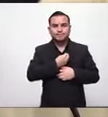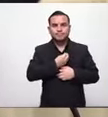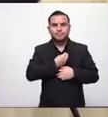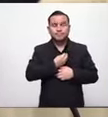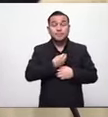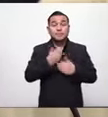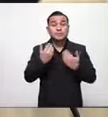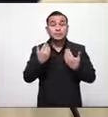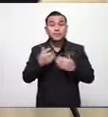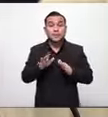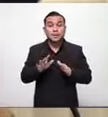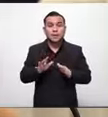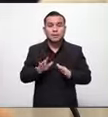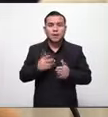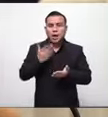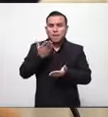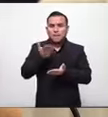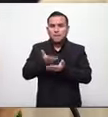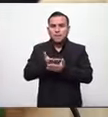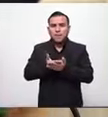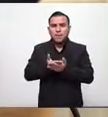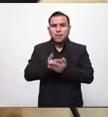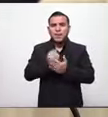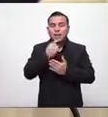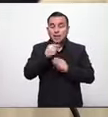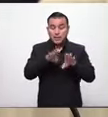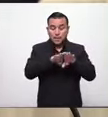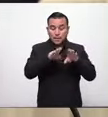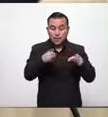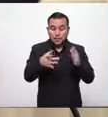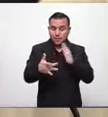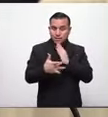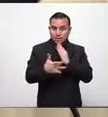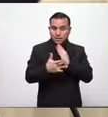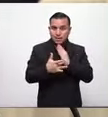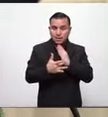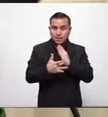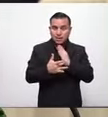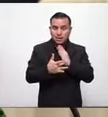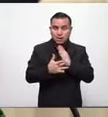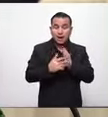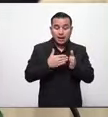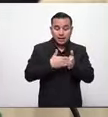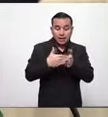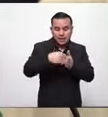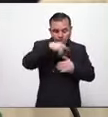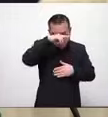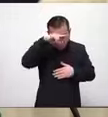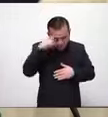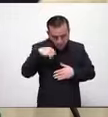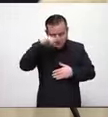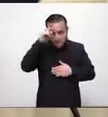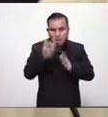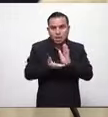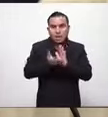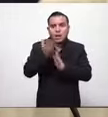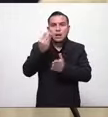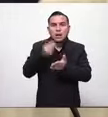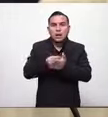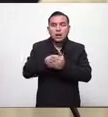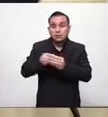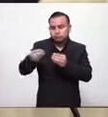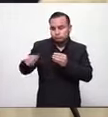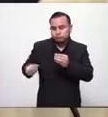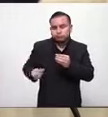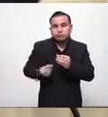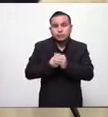le propusimos a la mesa técnica de reapertura que esta que incorporar